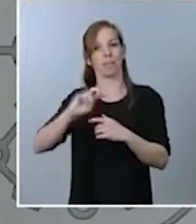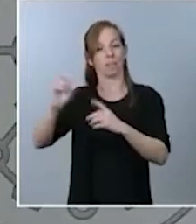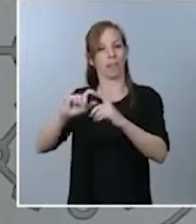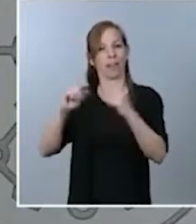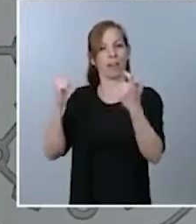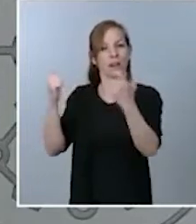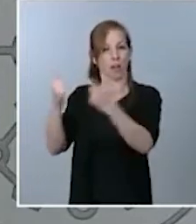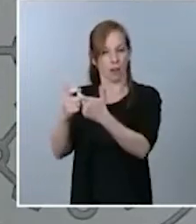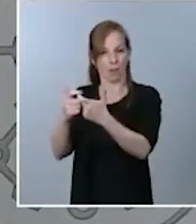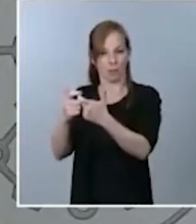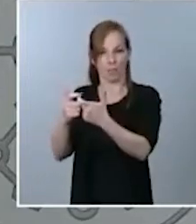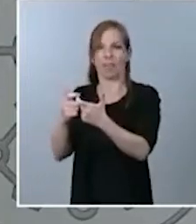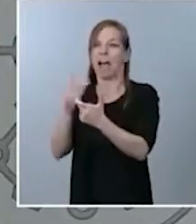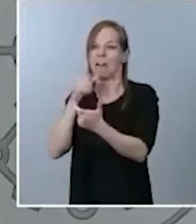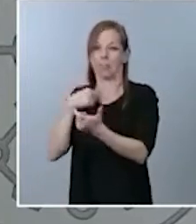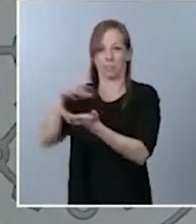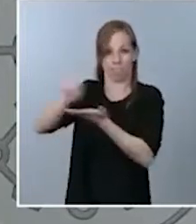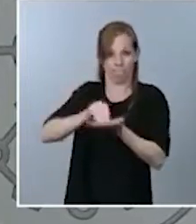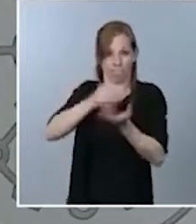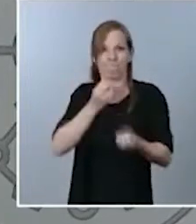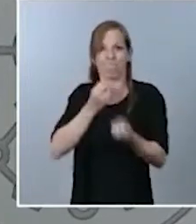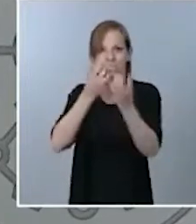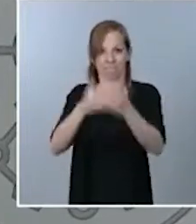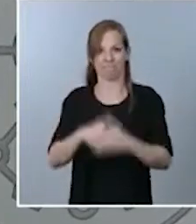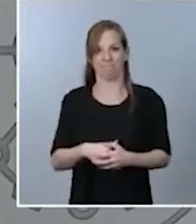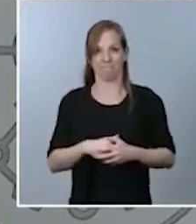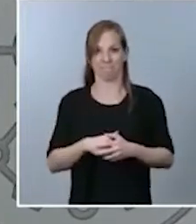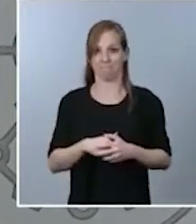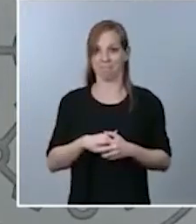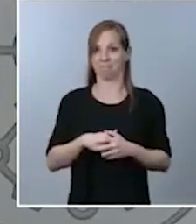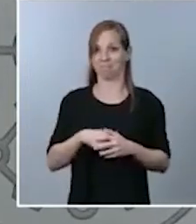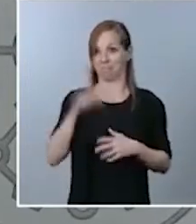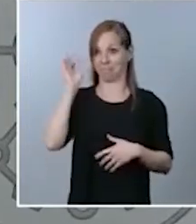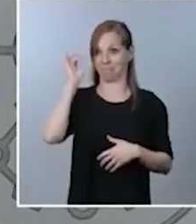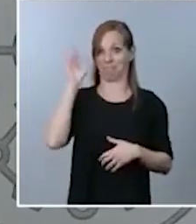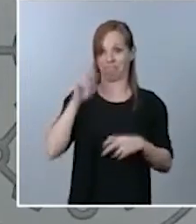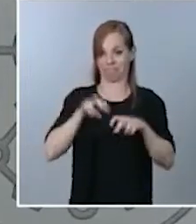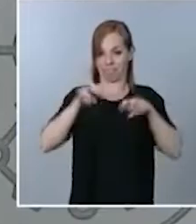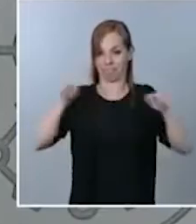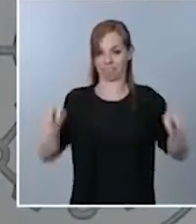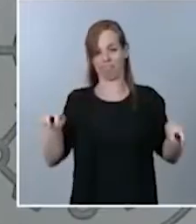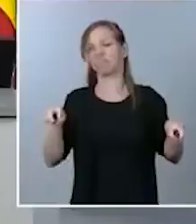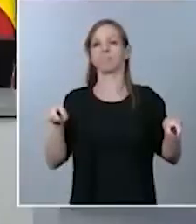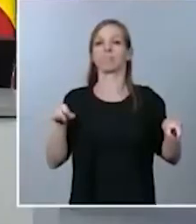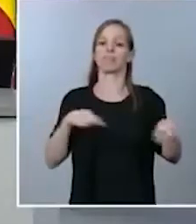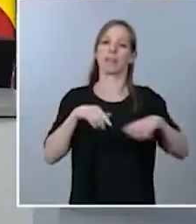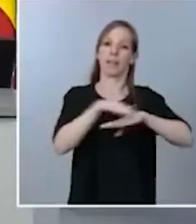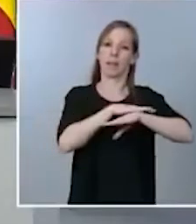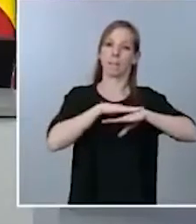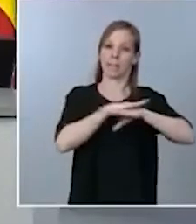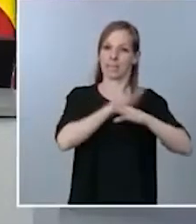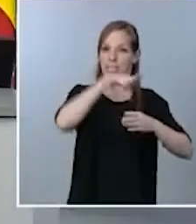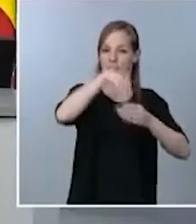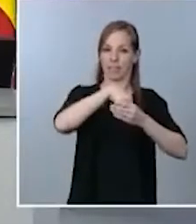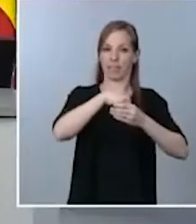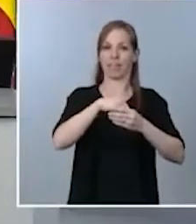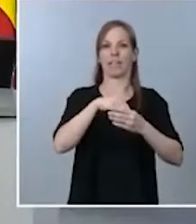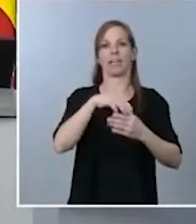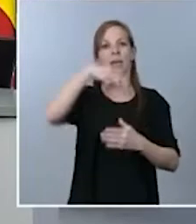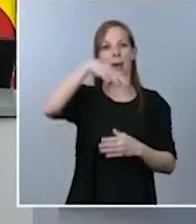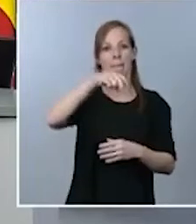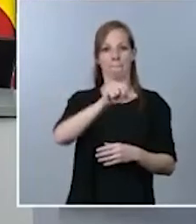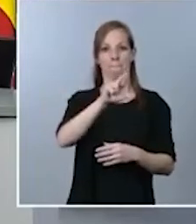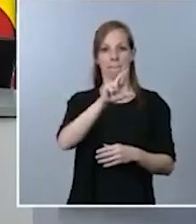voy a dar cuenta. Me acompaña en esta comparecencia esta mañana el ministro del Interior, Fernando Grande Marlasca.